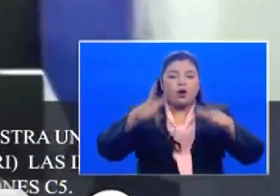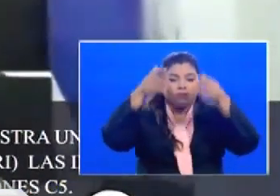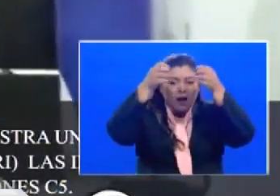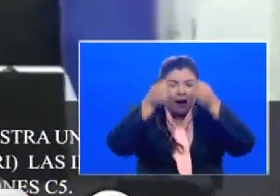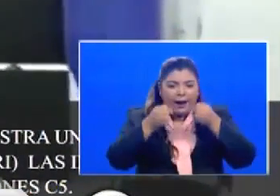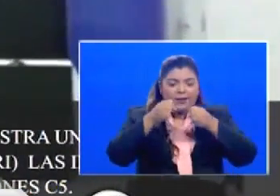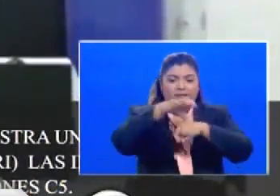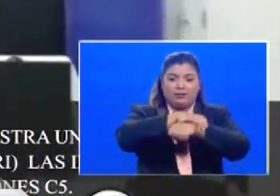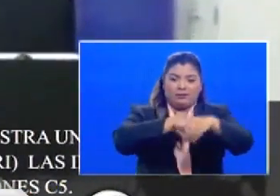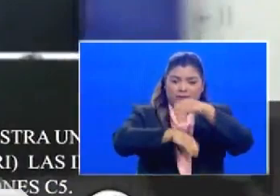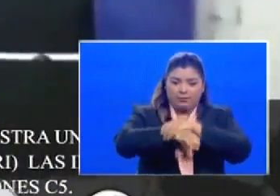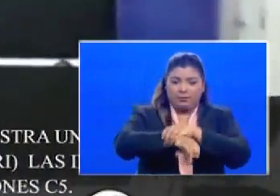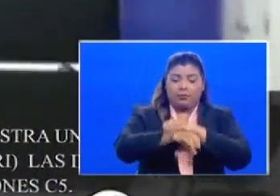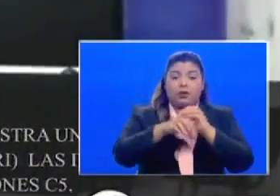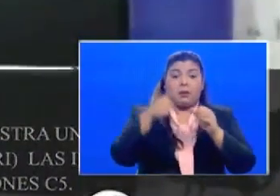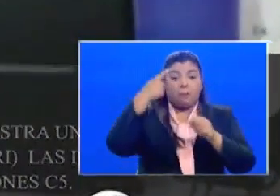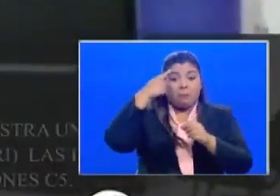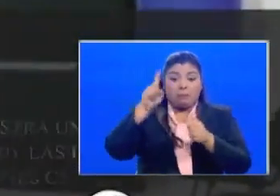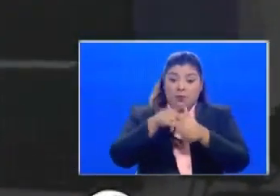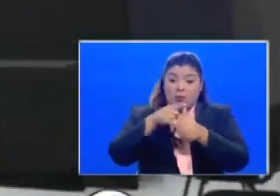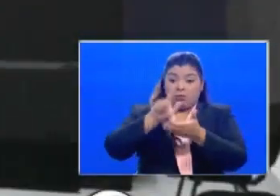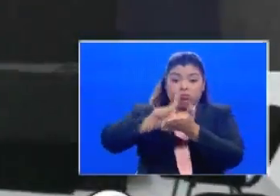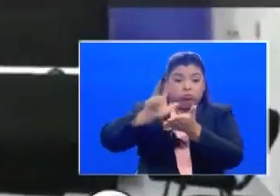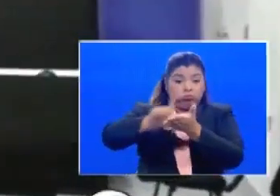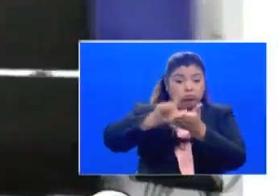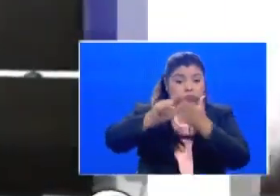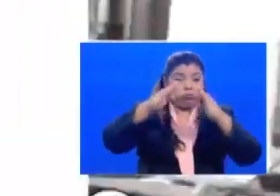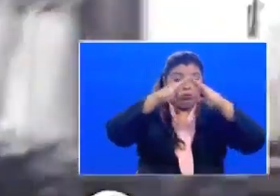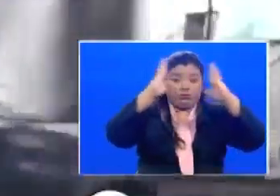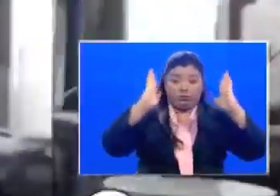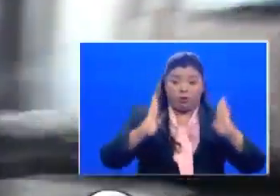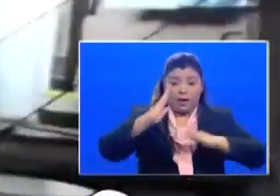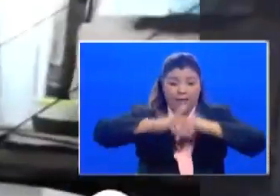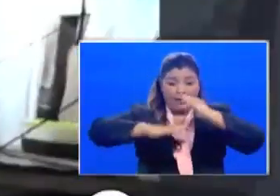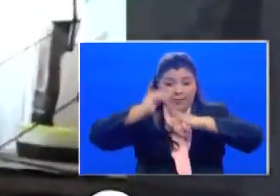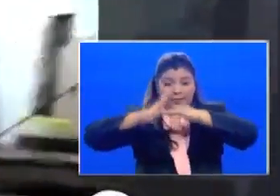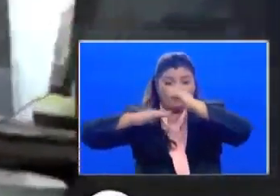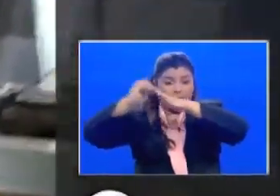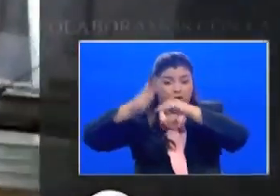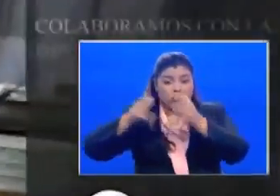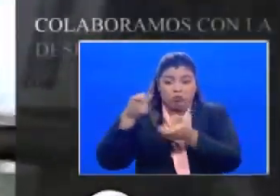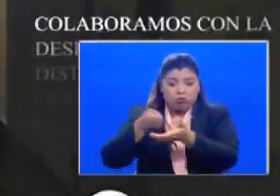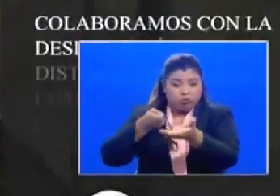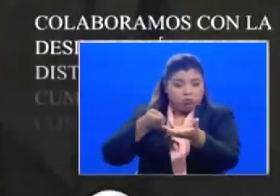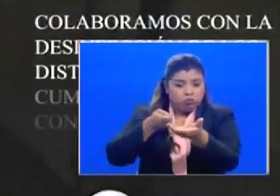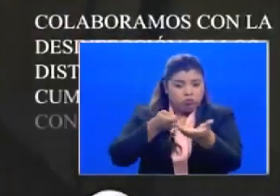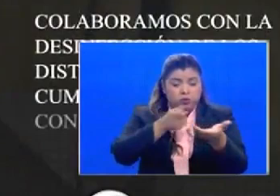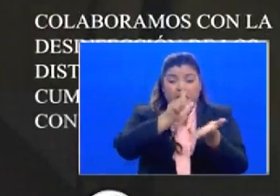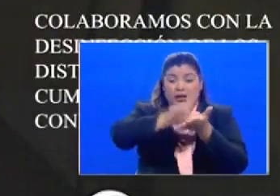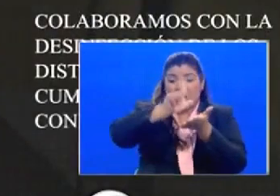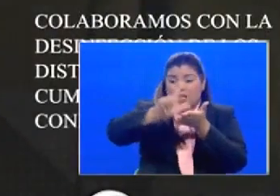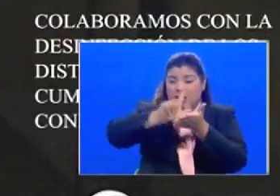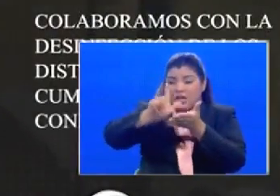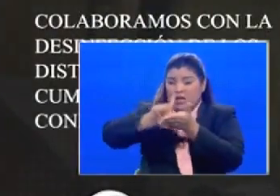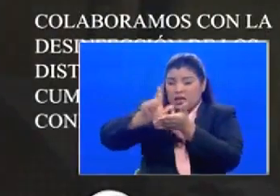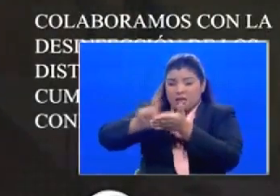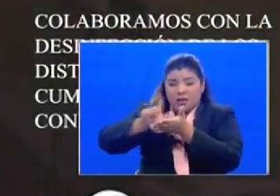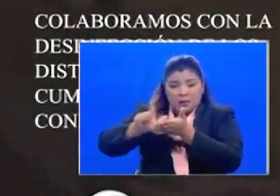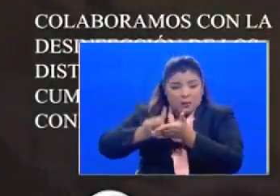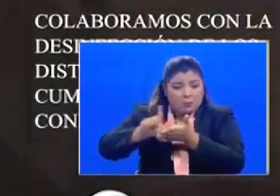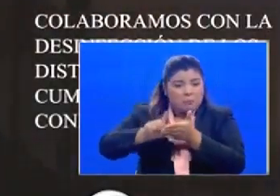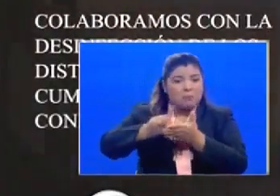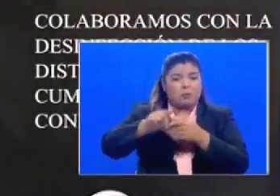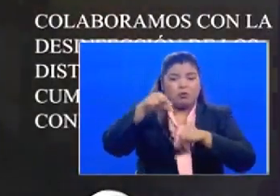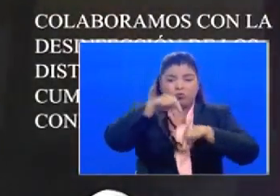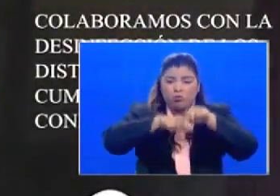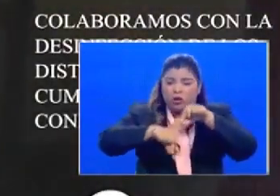a través de la desinfección de infraestructuras por parte de la unidad de respuesta inmediata químico biológico